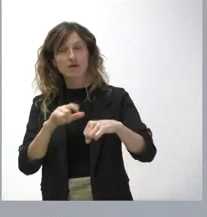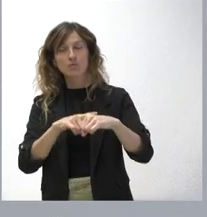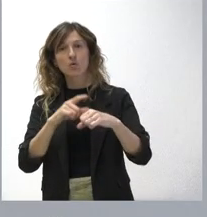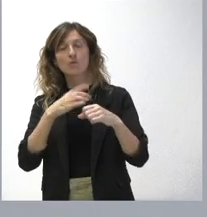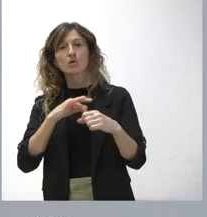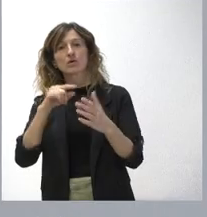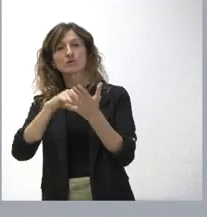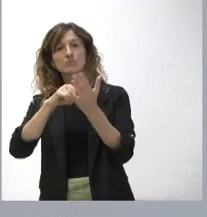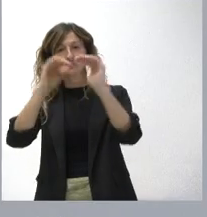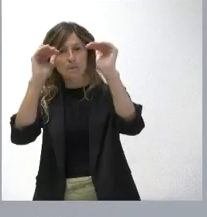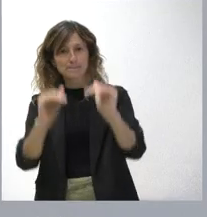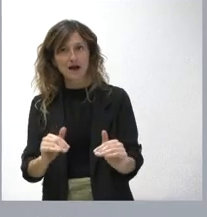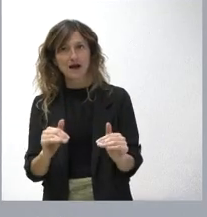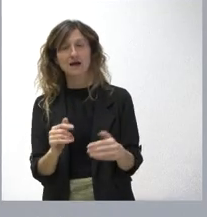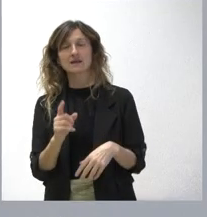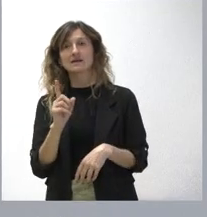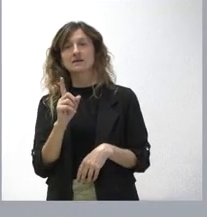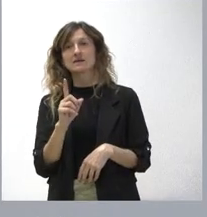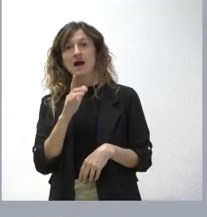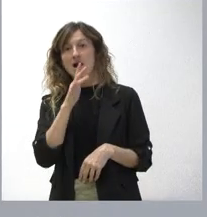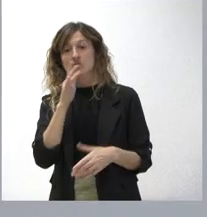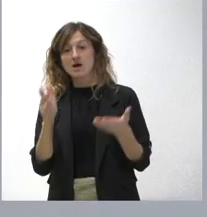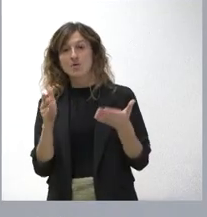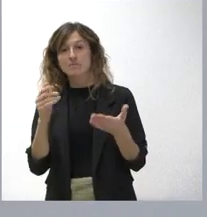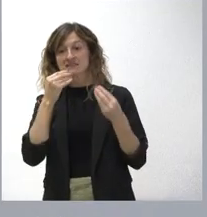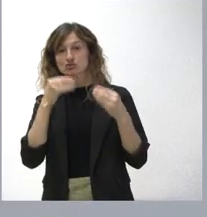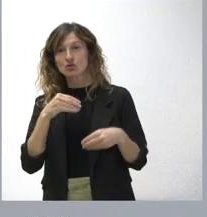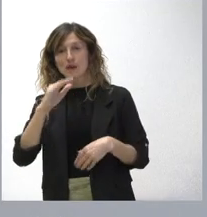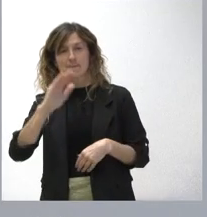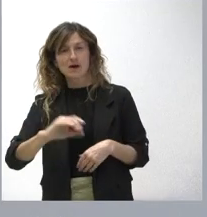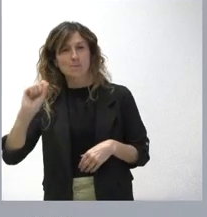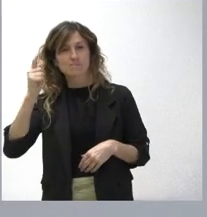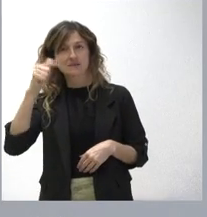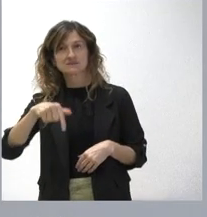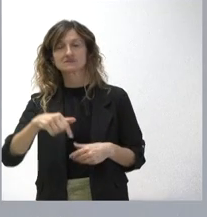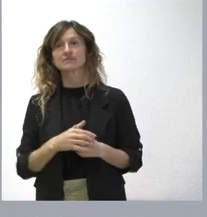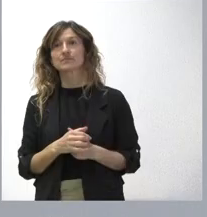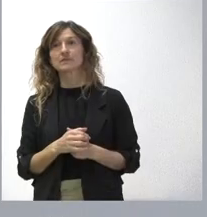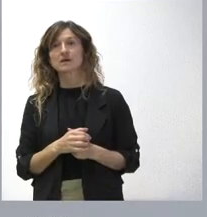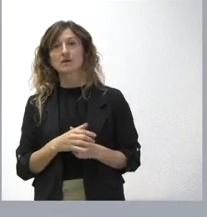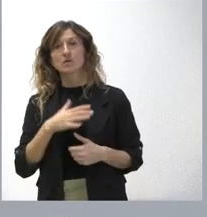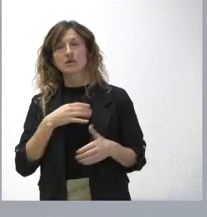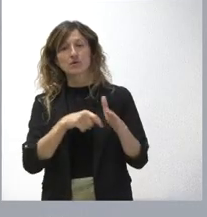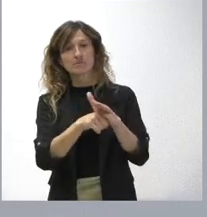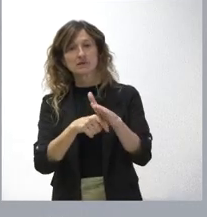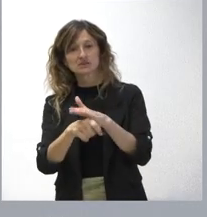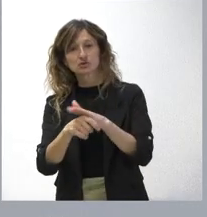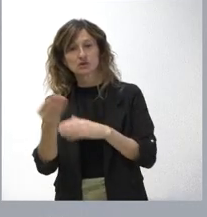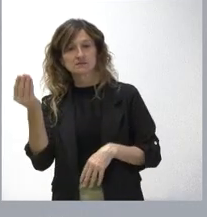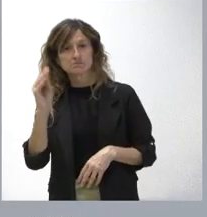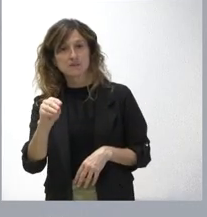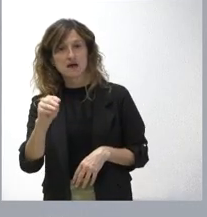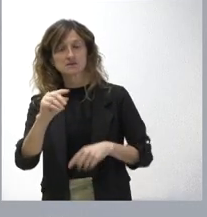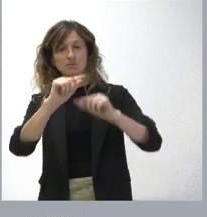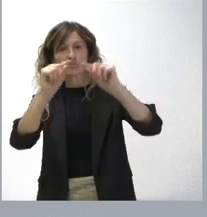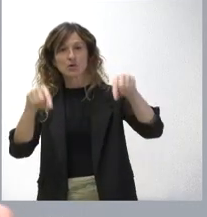impuestos y tener los impuestos más bajos de nuestra historia. Va a permitir seguir incrementando inversiones e incrementarlo en todas